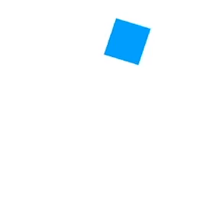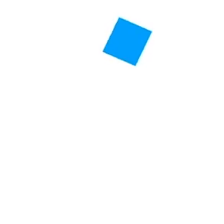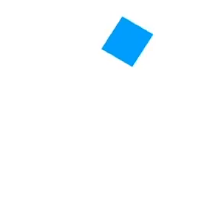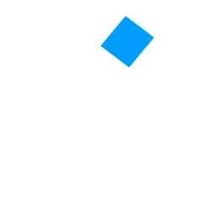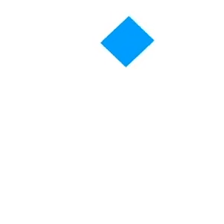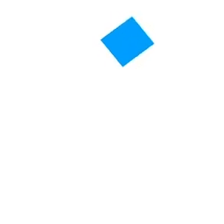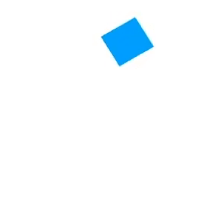a los maestros Gracias.